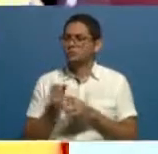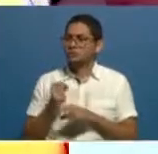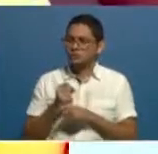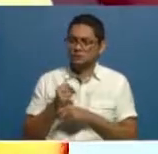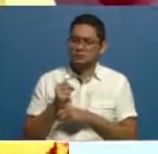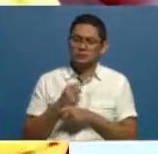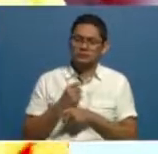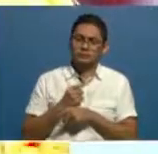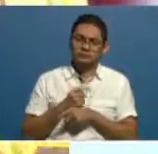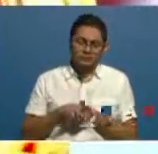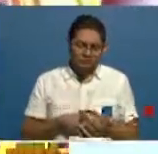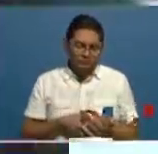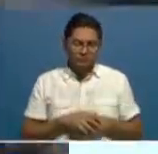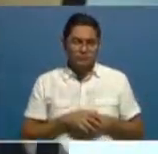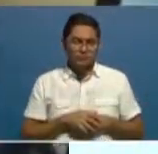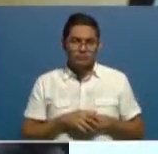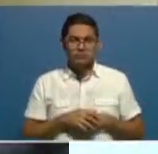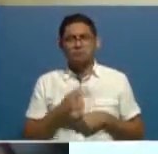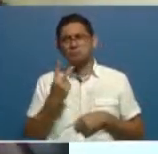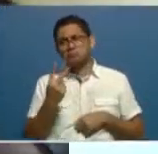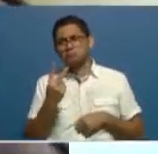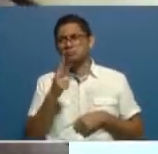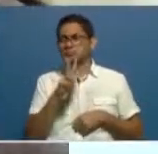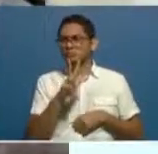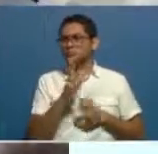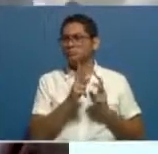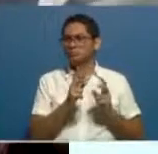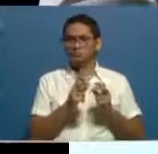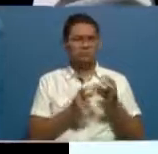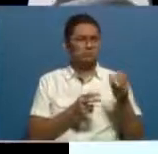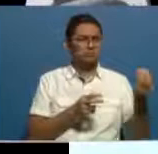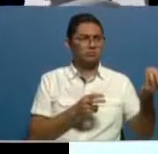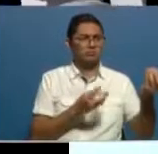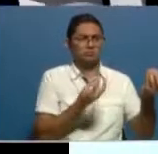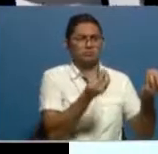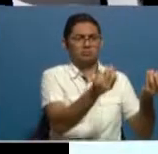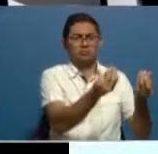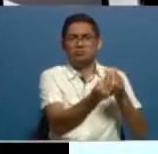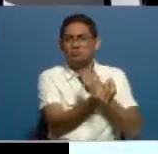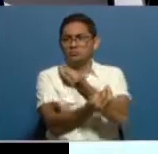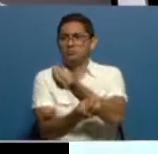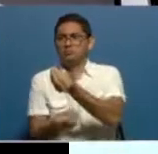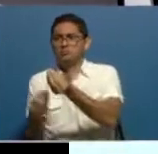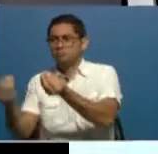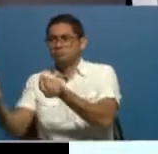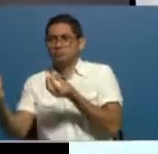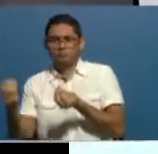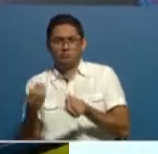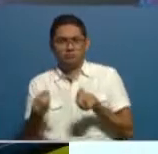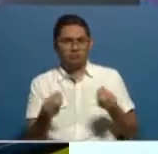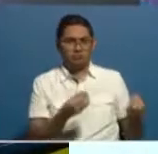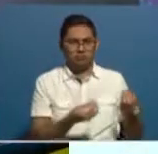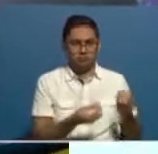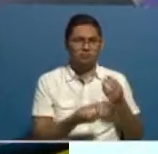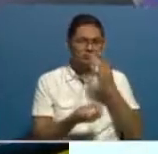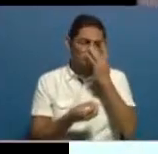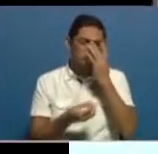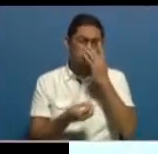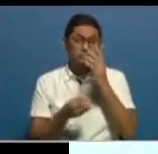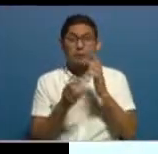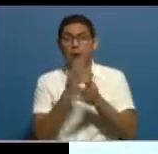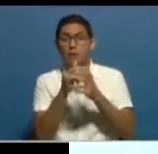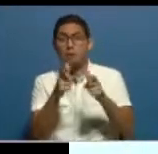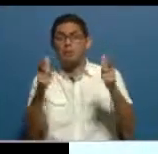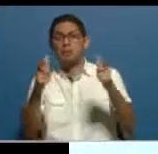nosotros vamos de dos a tres personas en lo que son las actividades ya festivas. a estar en satélites entre cinco a seis